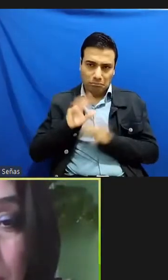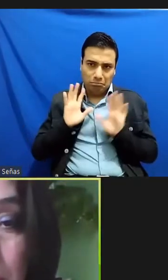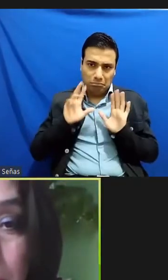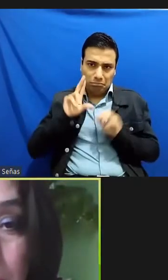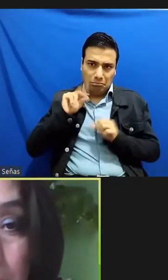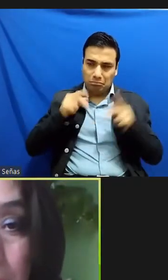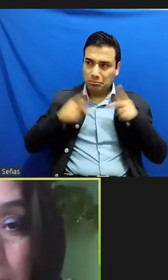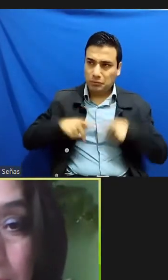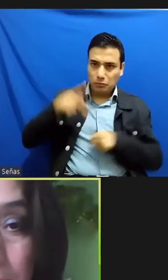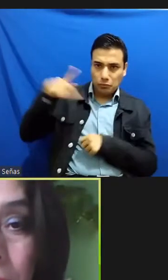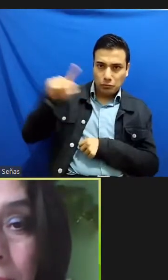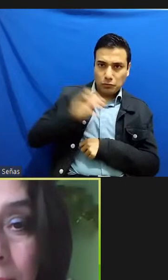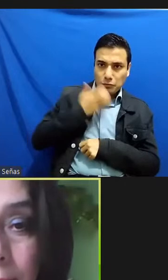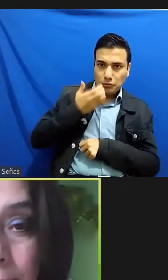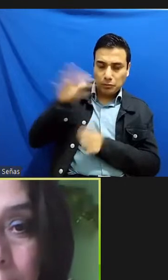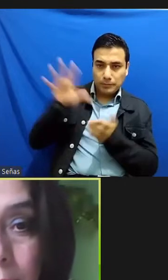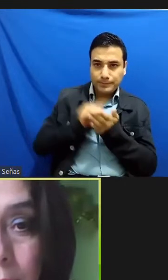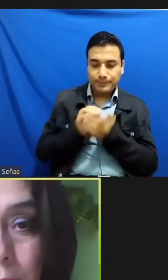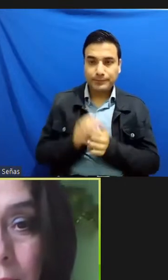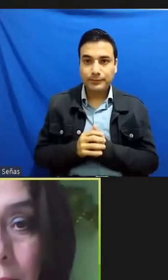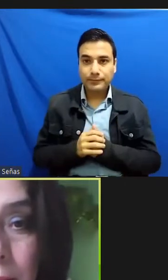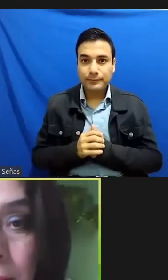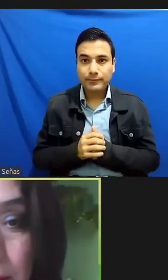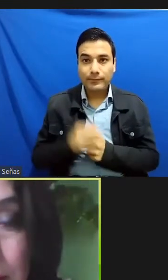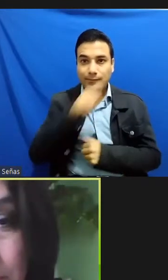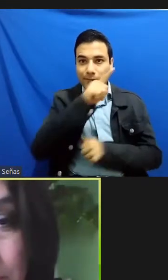bueno el colectivo ARCAD